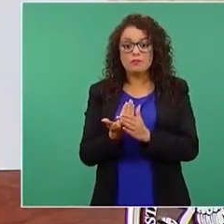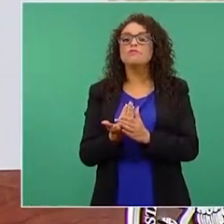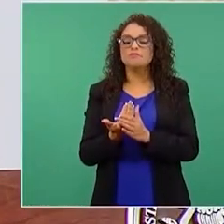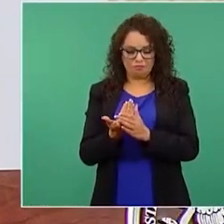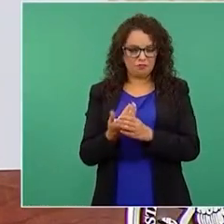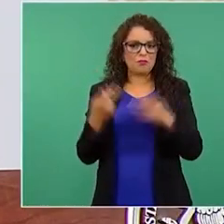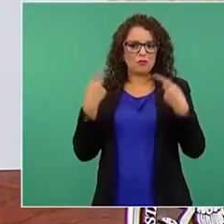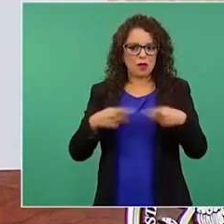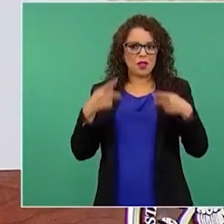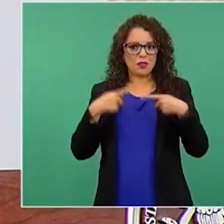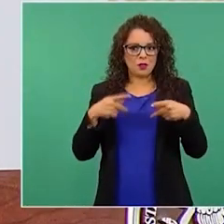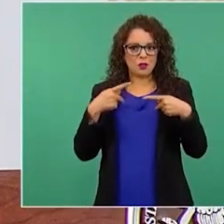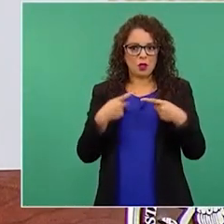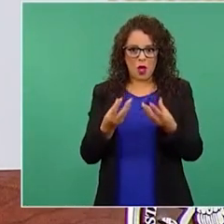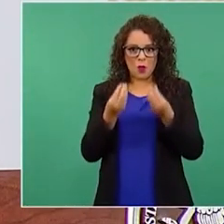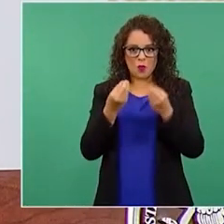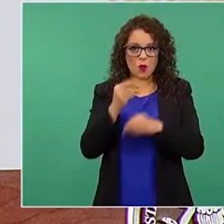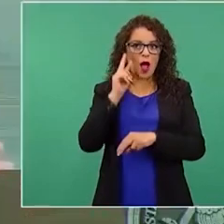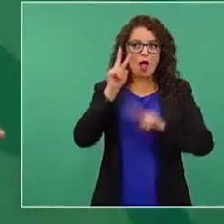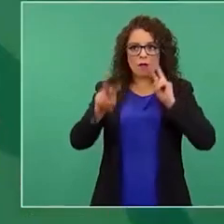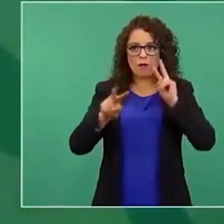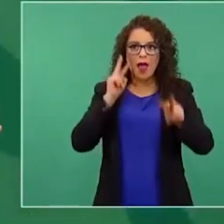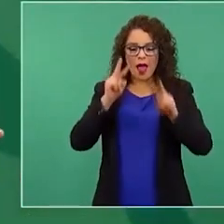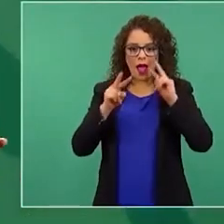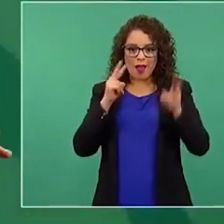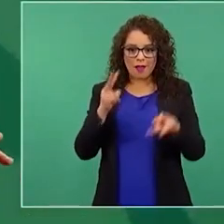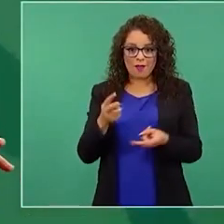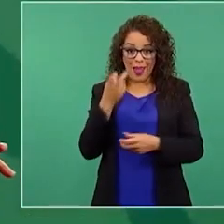no es para presumir.